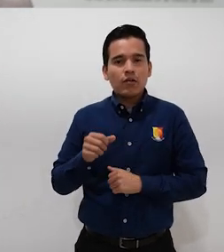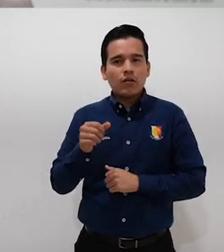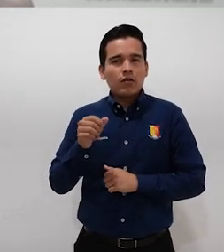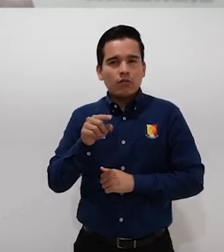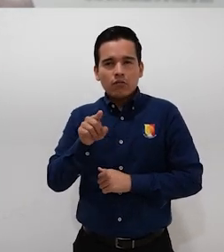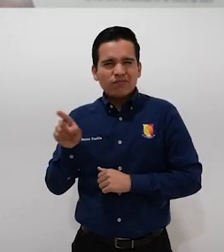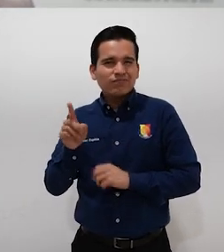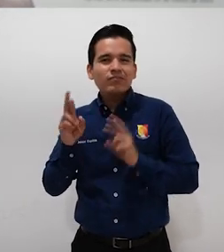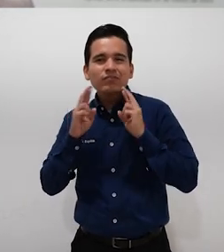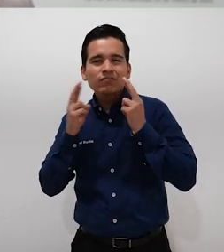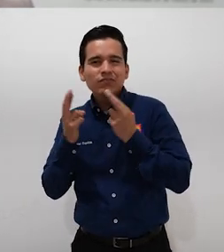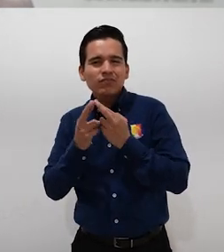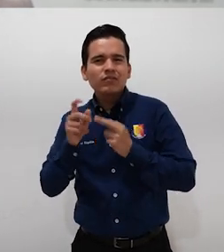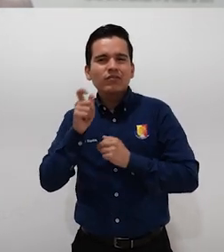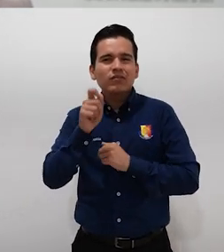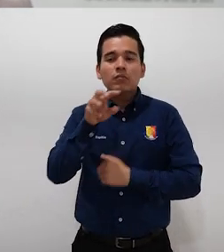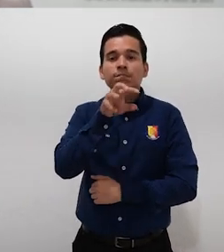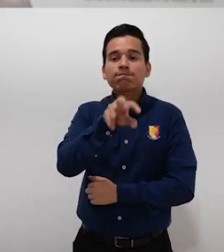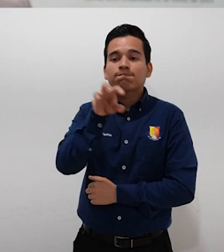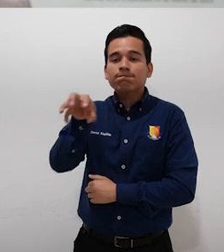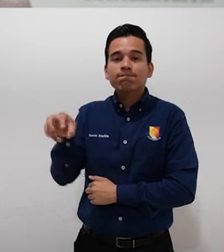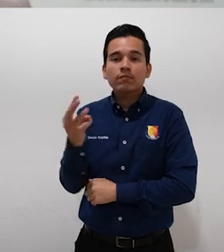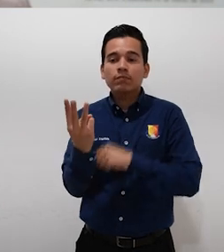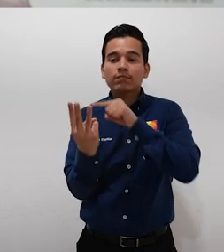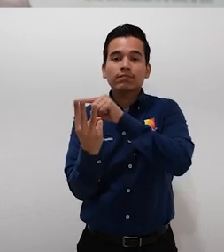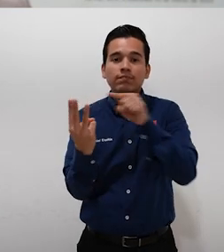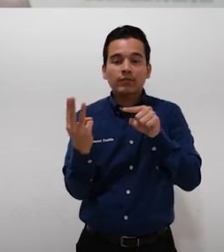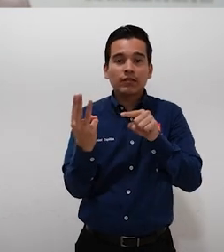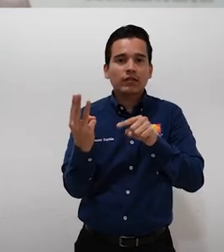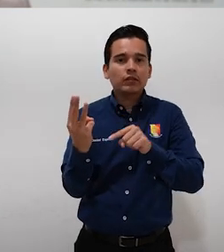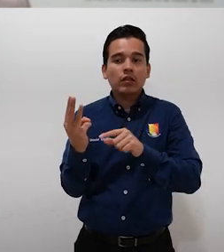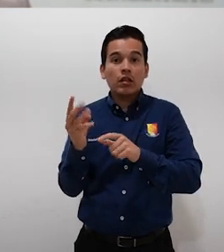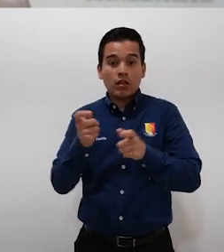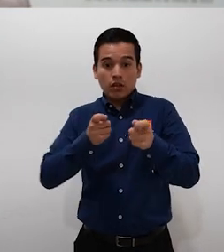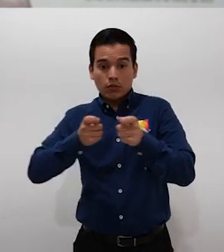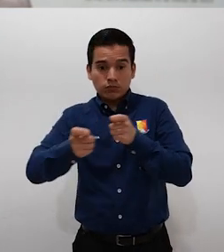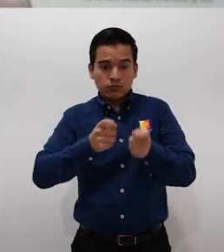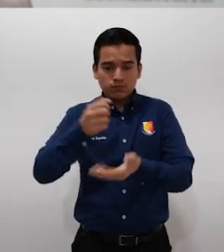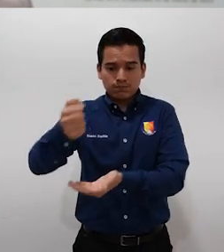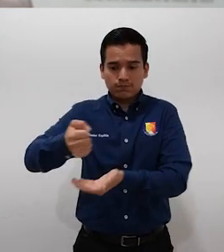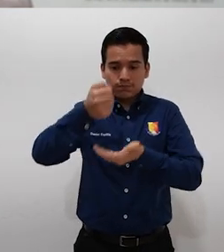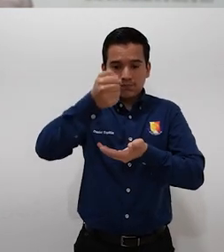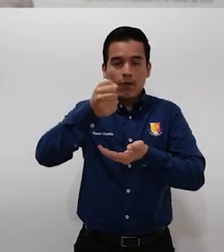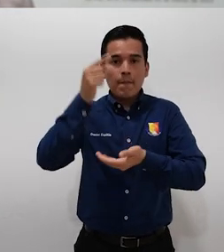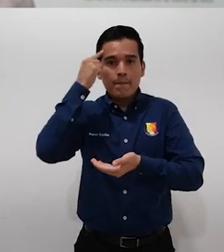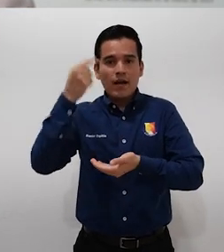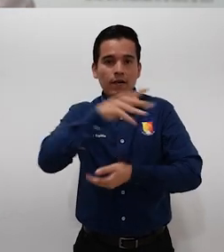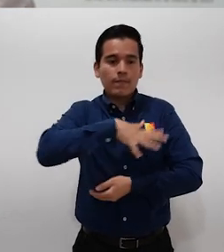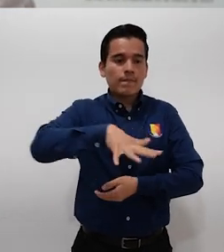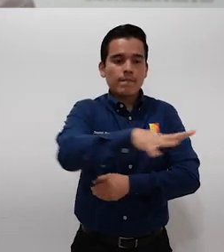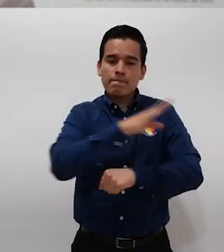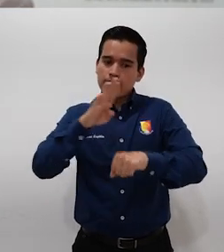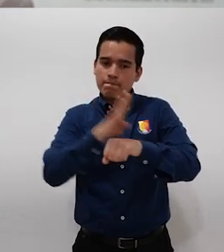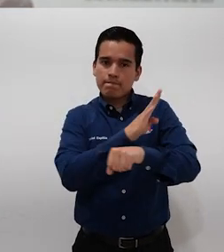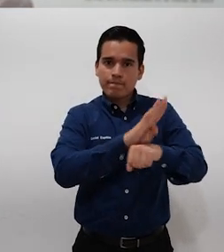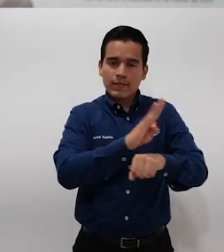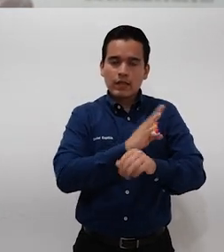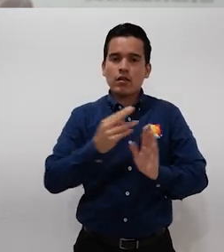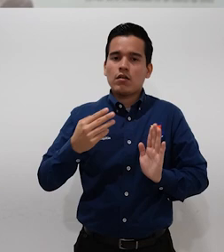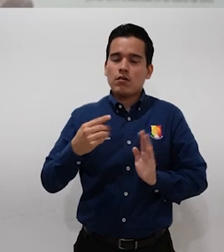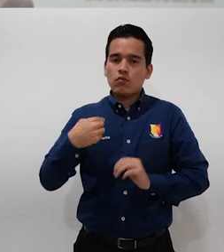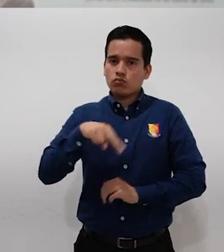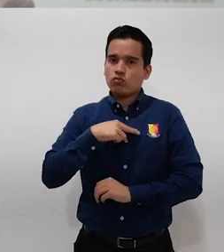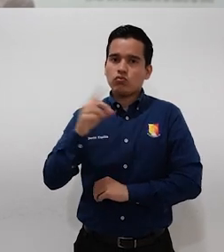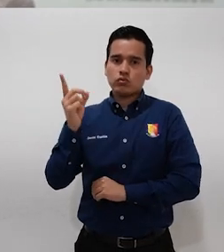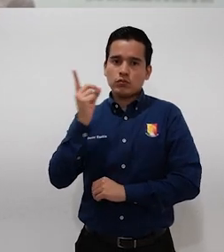una reunión con ellos, que son los tres entes ejecutivos que manejan recursos en pro de la ciudadanía y queremos que como diputados